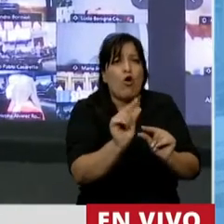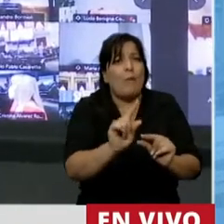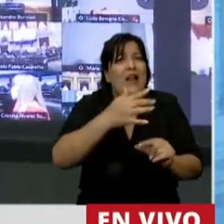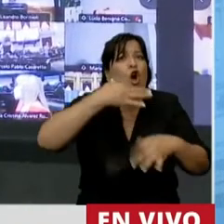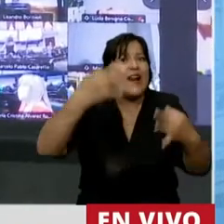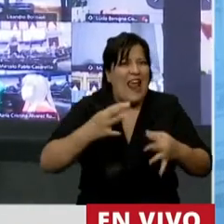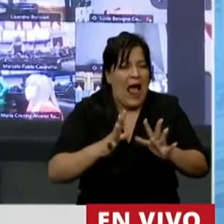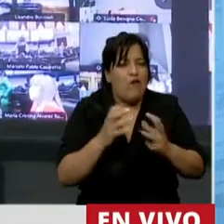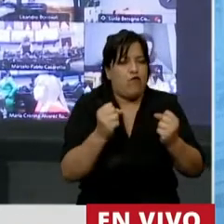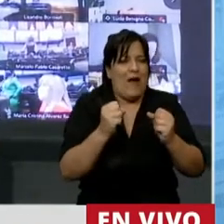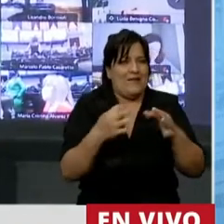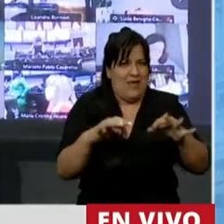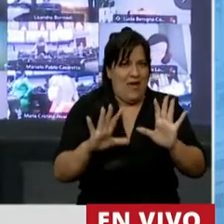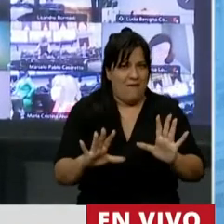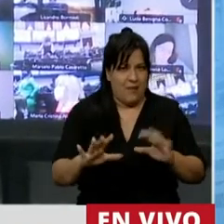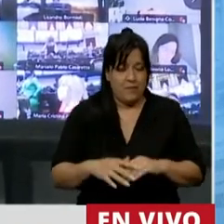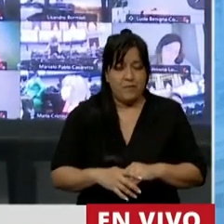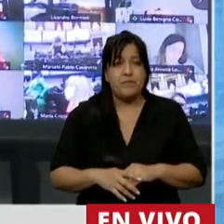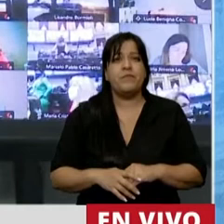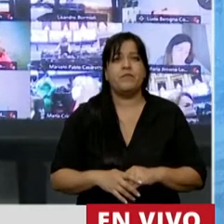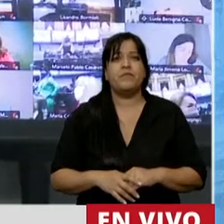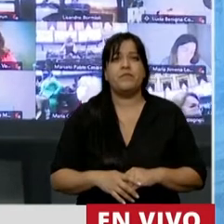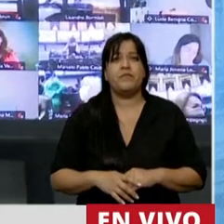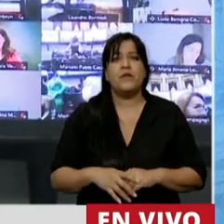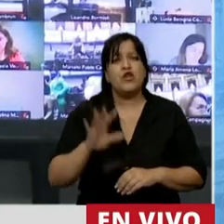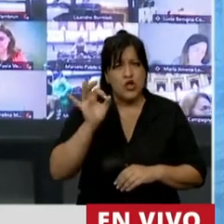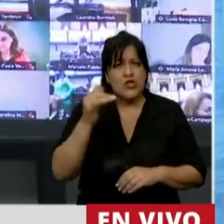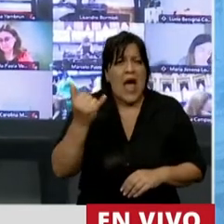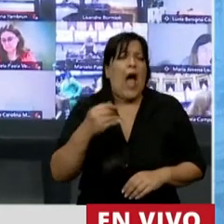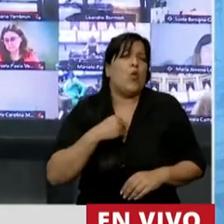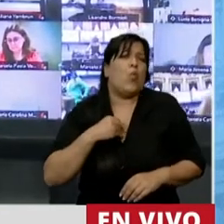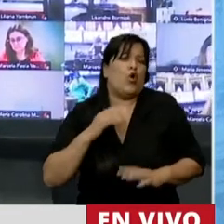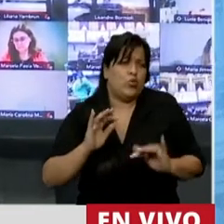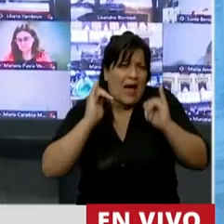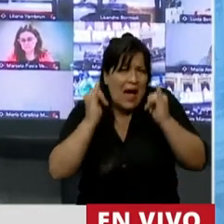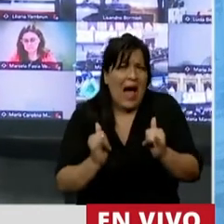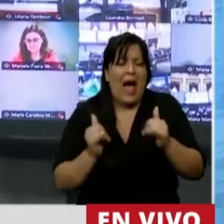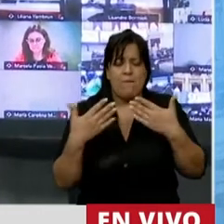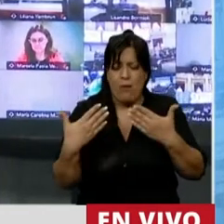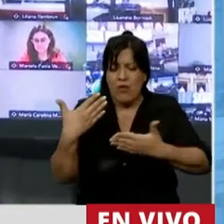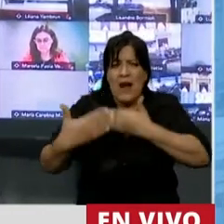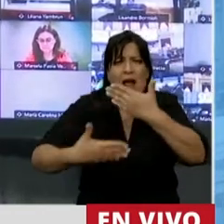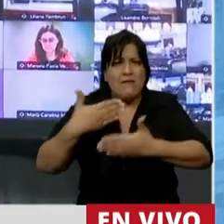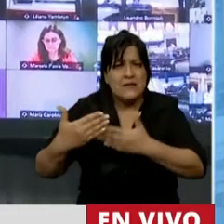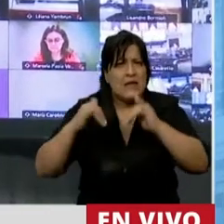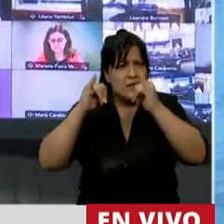Y cierro con esto, Presidente. Sé que está la voluntad de poder avanzar